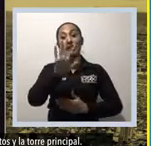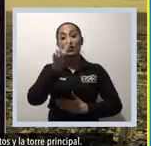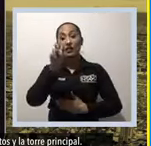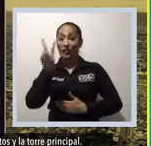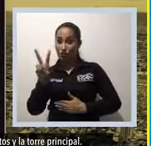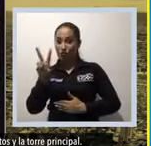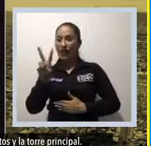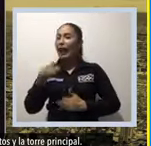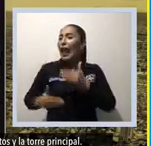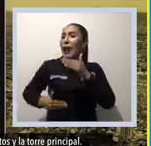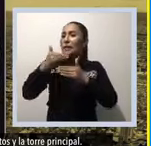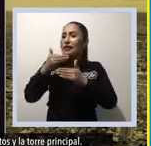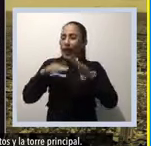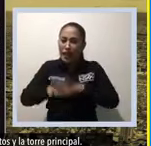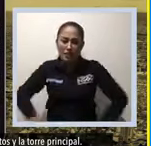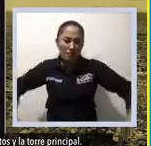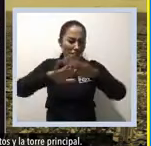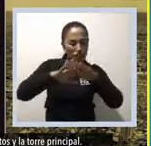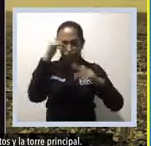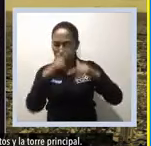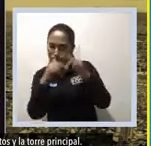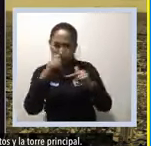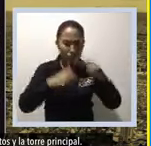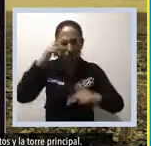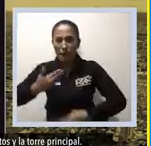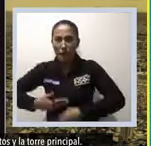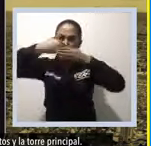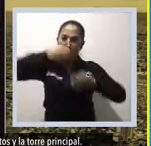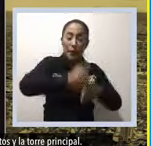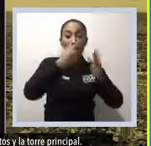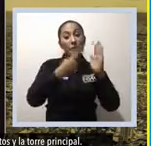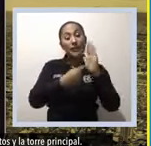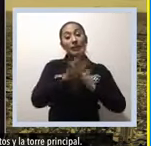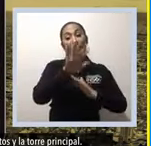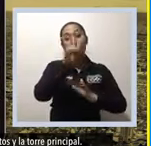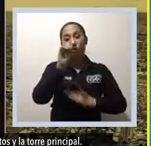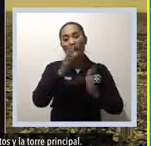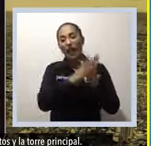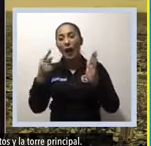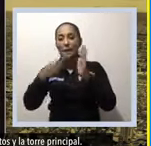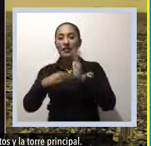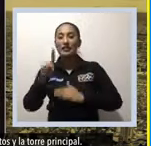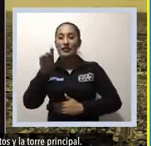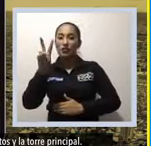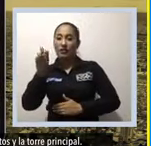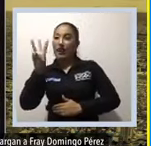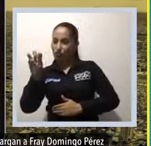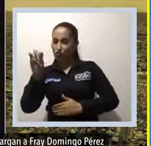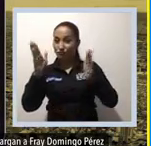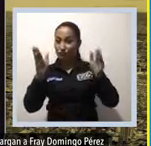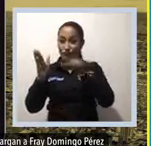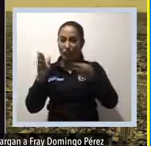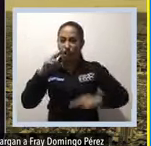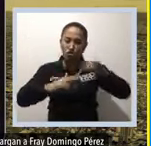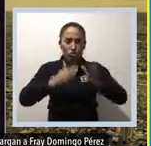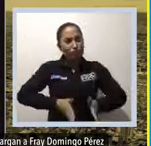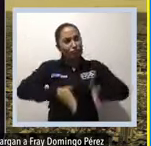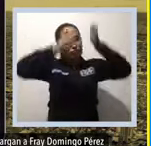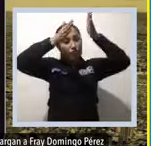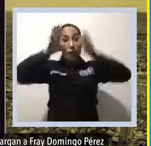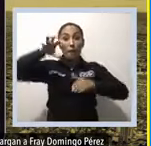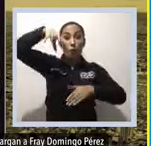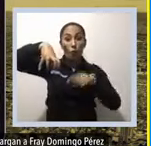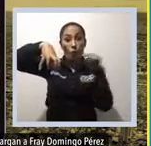Lamentablemente en 1785 un temblor derriba parte de la edificación y deben en 1805